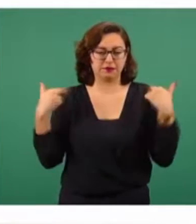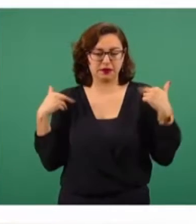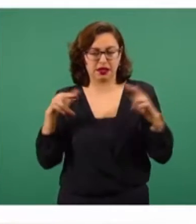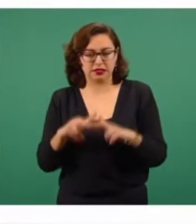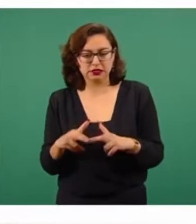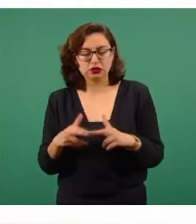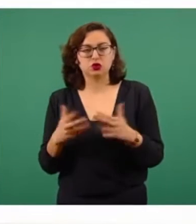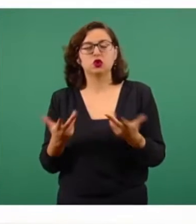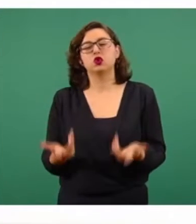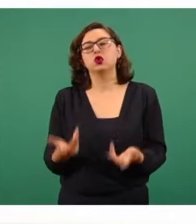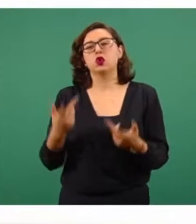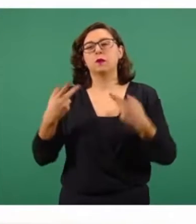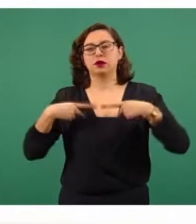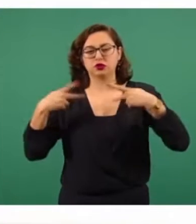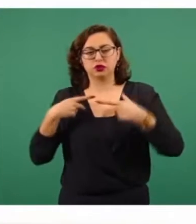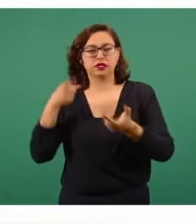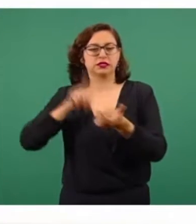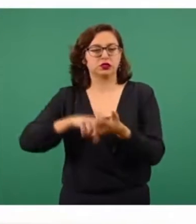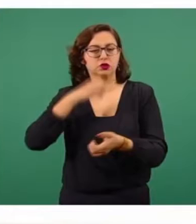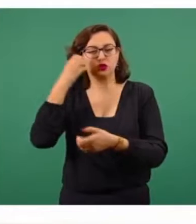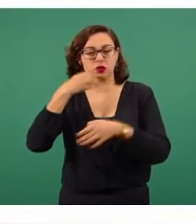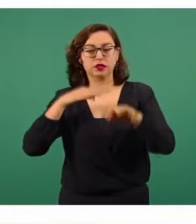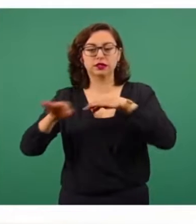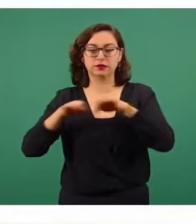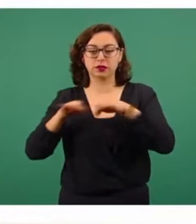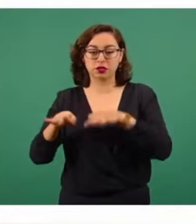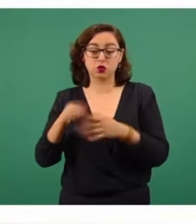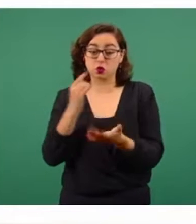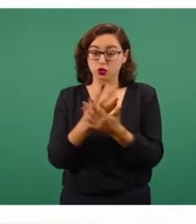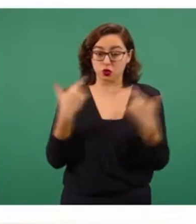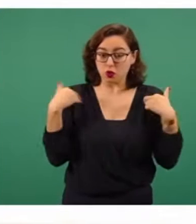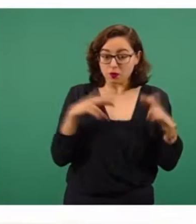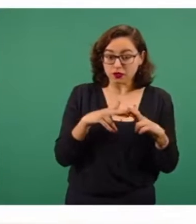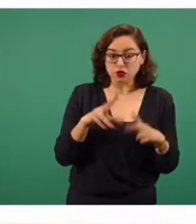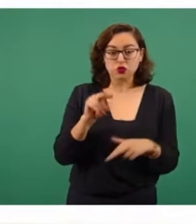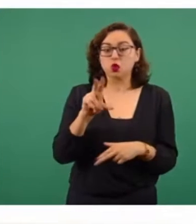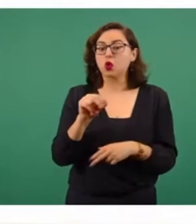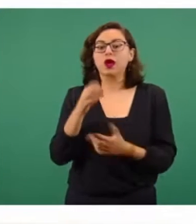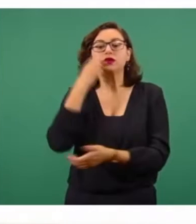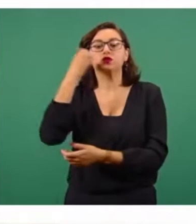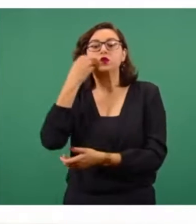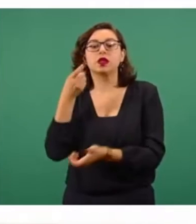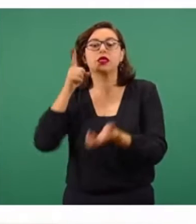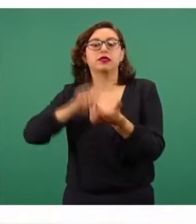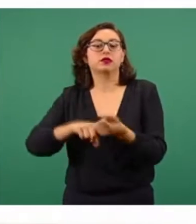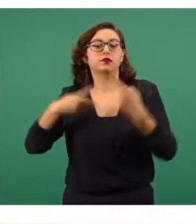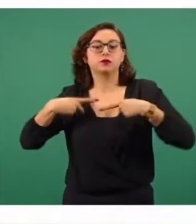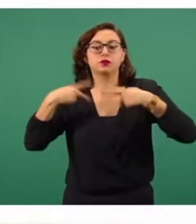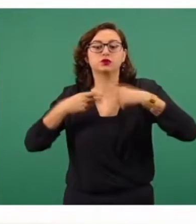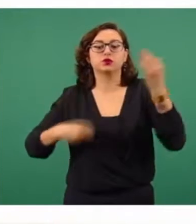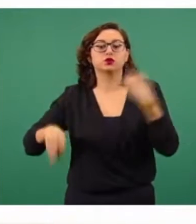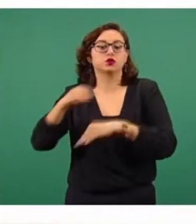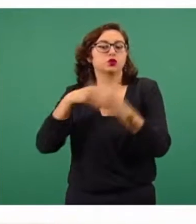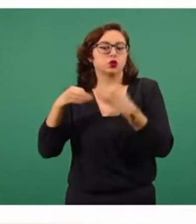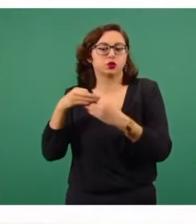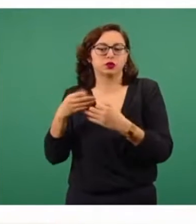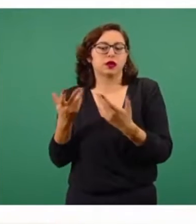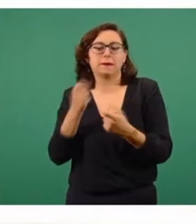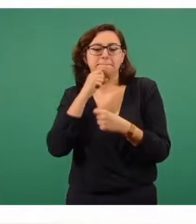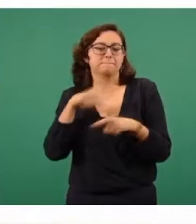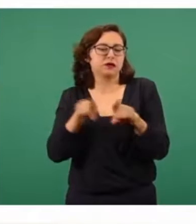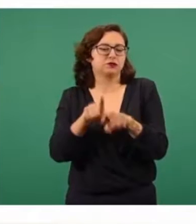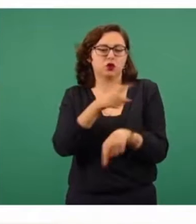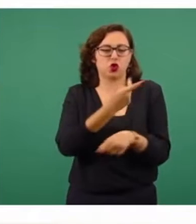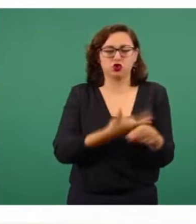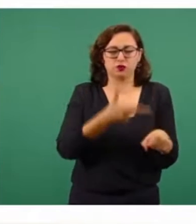son solo mentores, no son solo maestras y maestros, es en general el personal educativo semejante a lo que ocurre con el